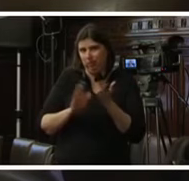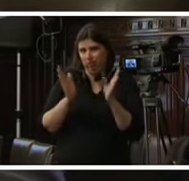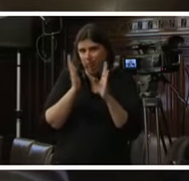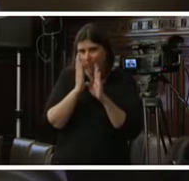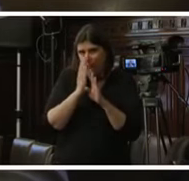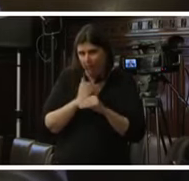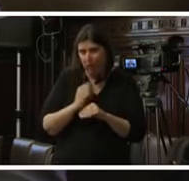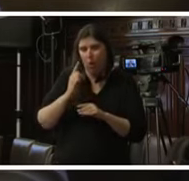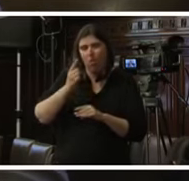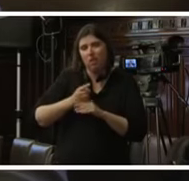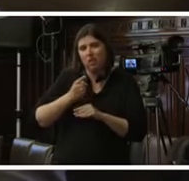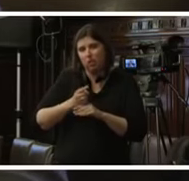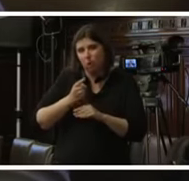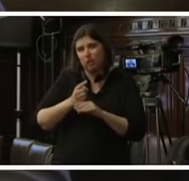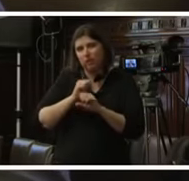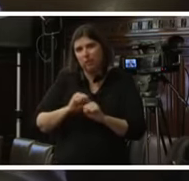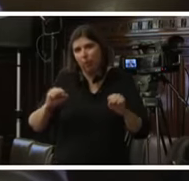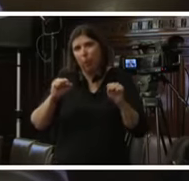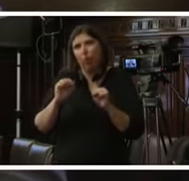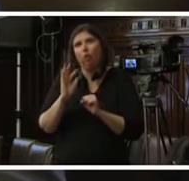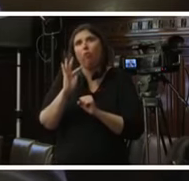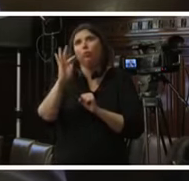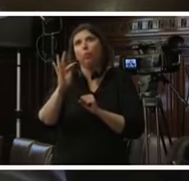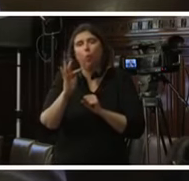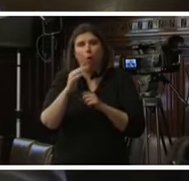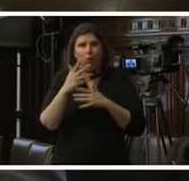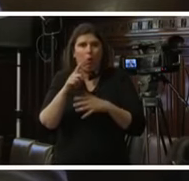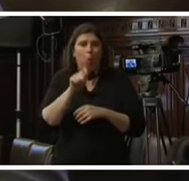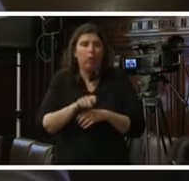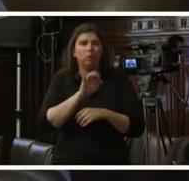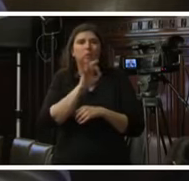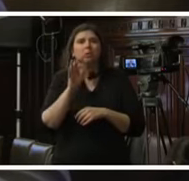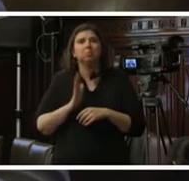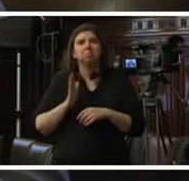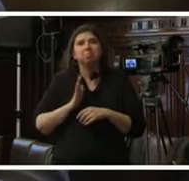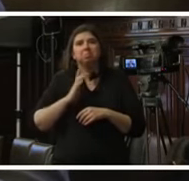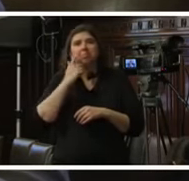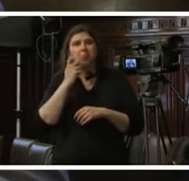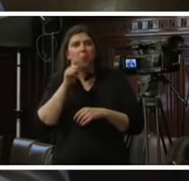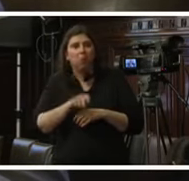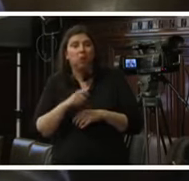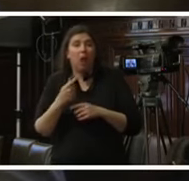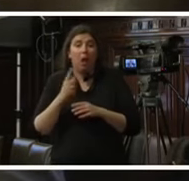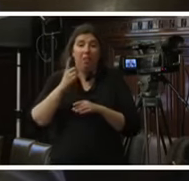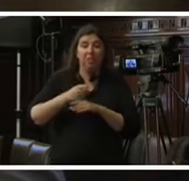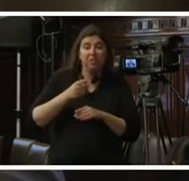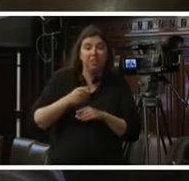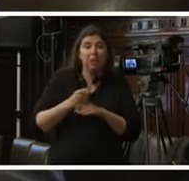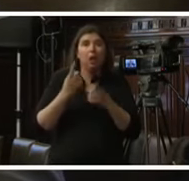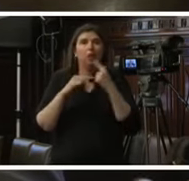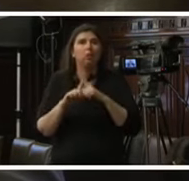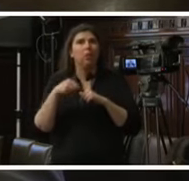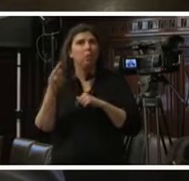decisión que puede tomar algún juez o jueza verdad y que porque si no se